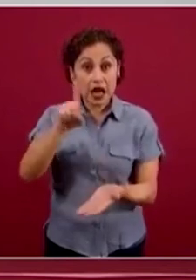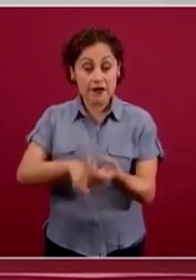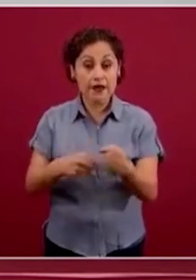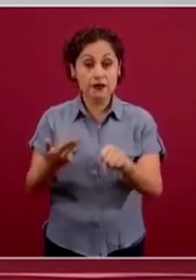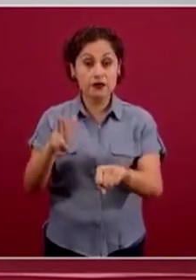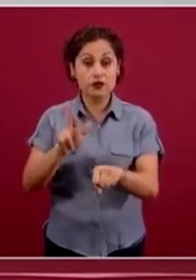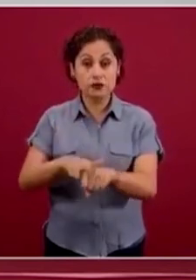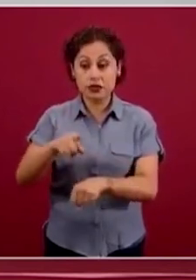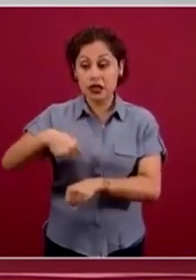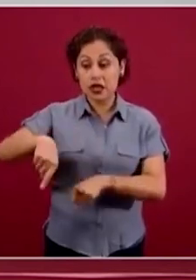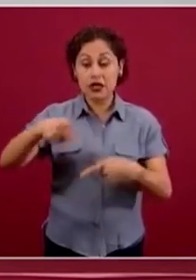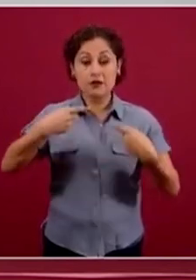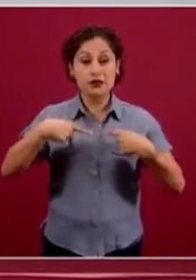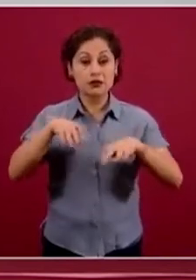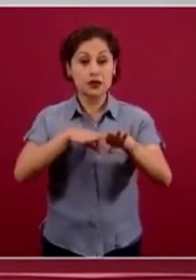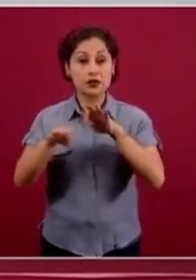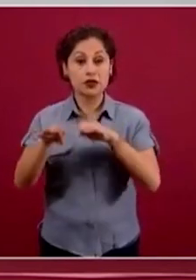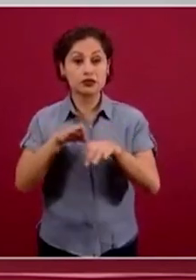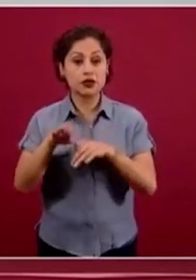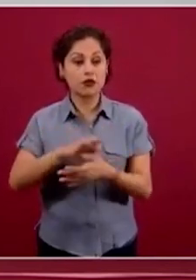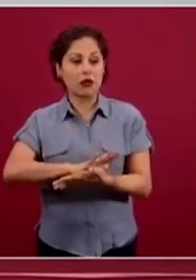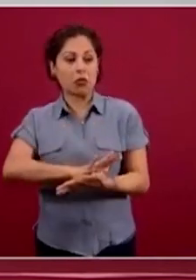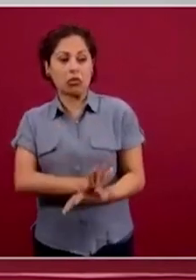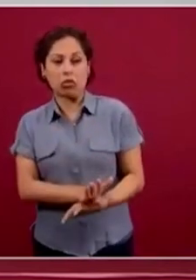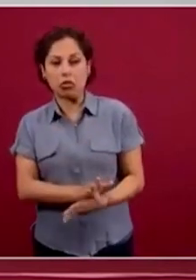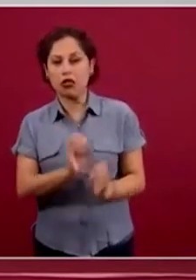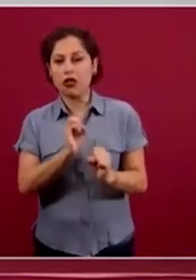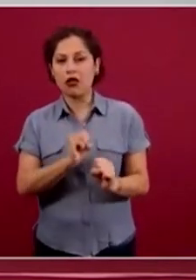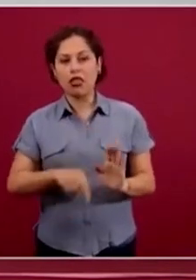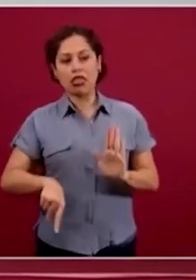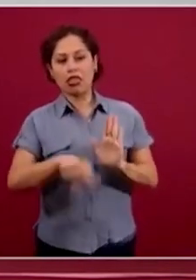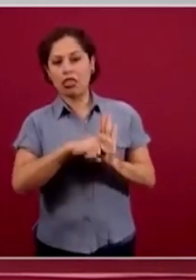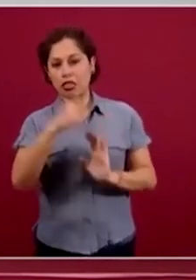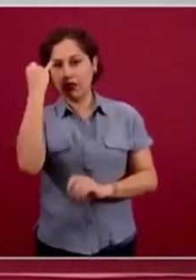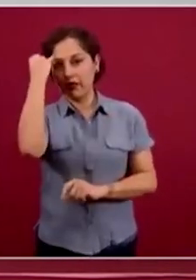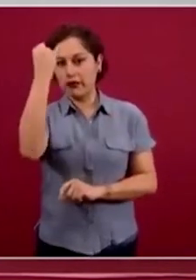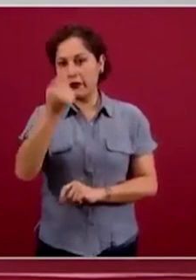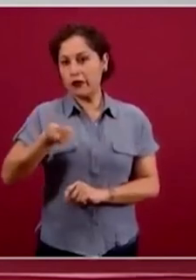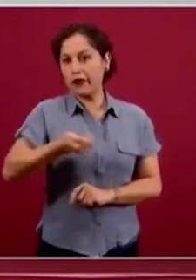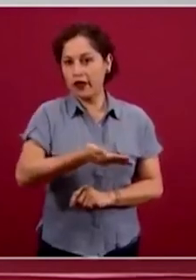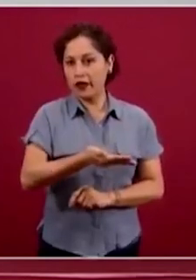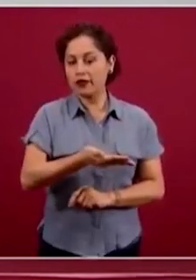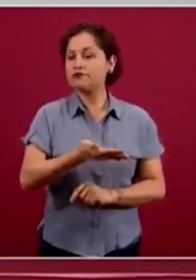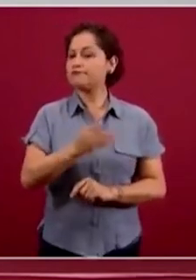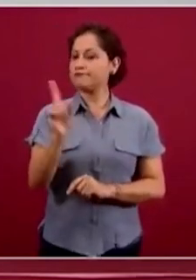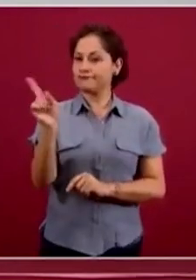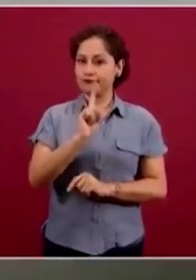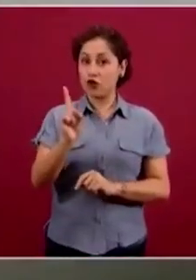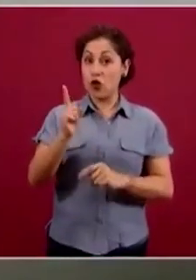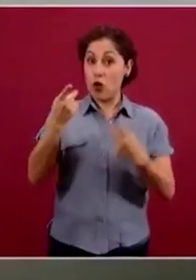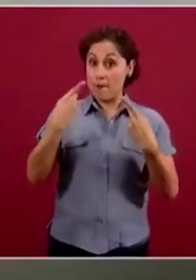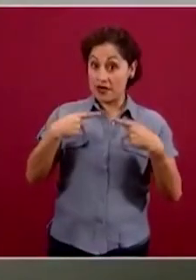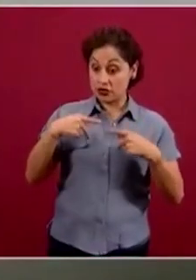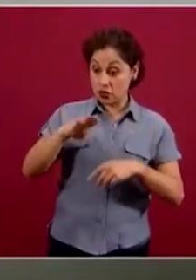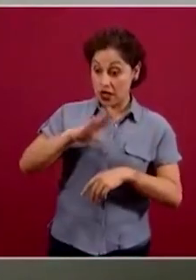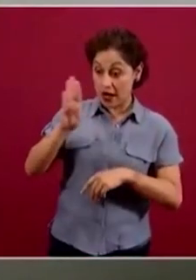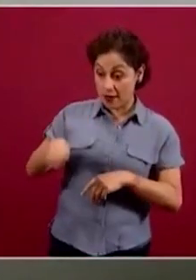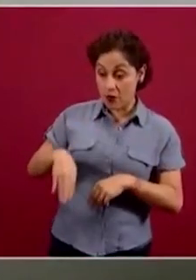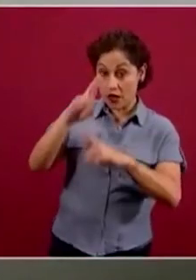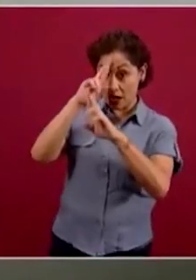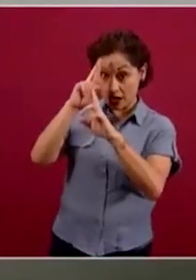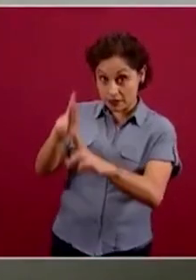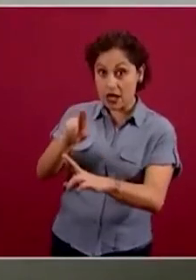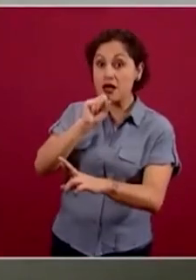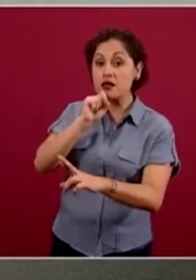estigma para la persona que fallece y tampoco para sus deudos, sus familiares, sus amigos. Esto